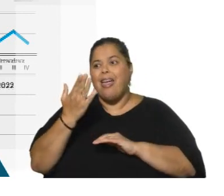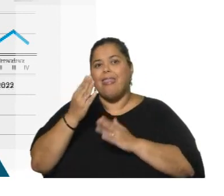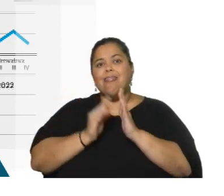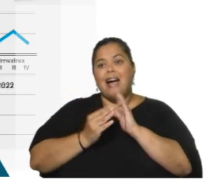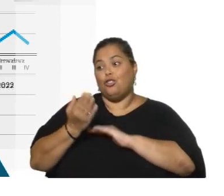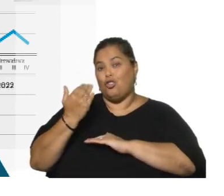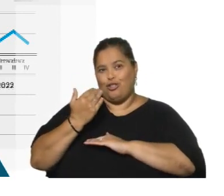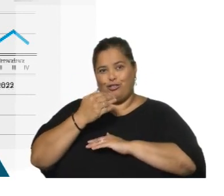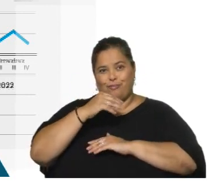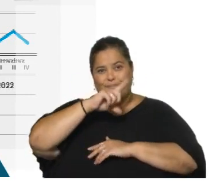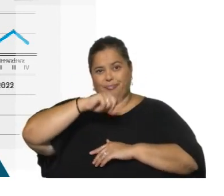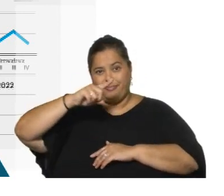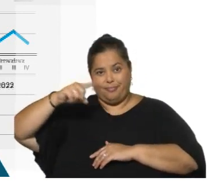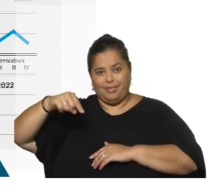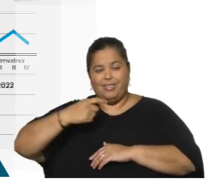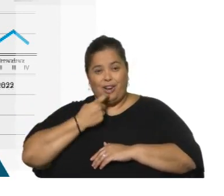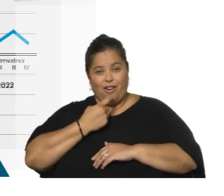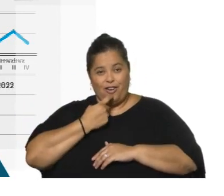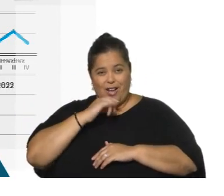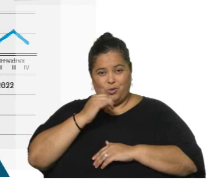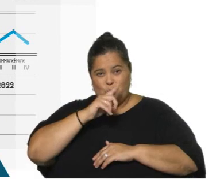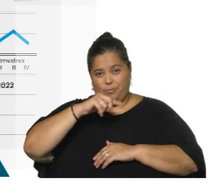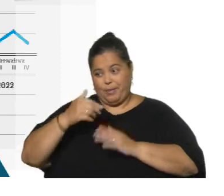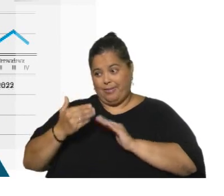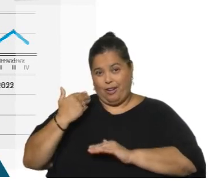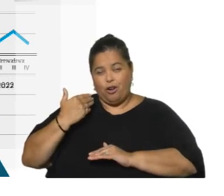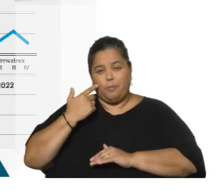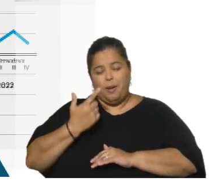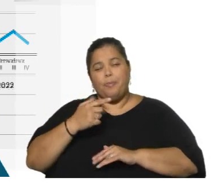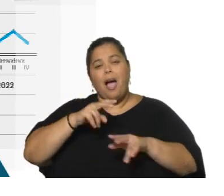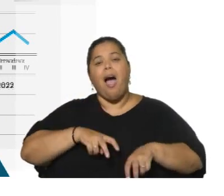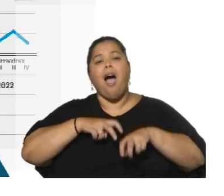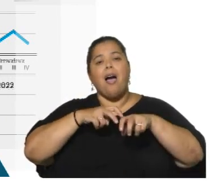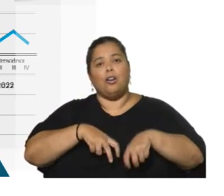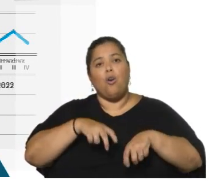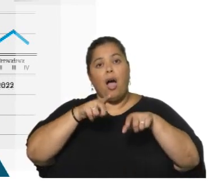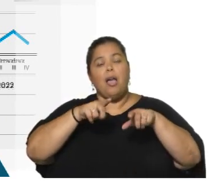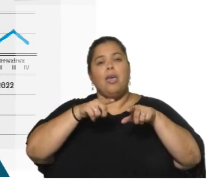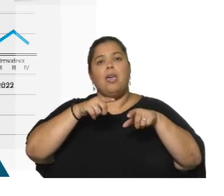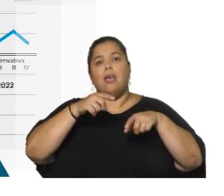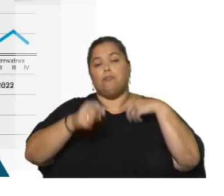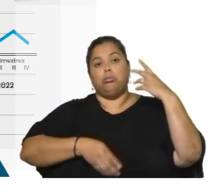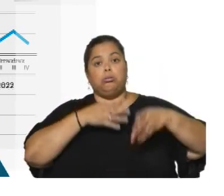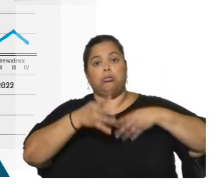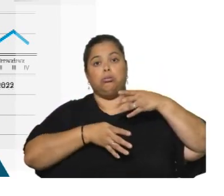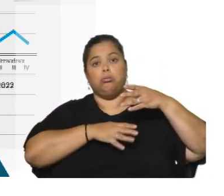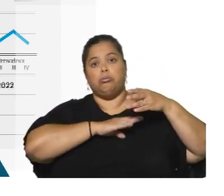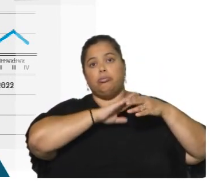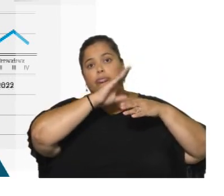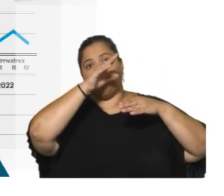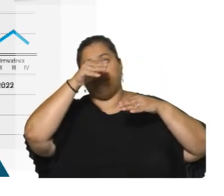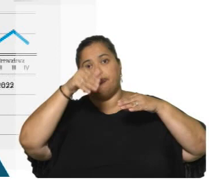fíjense en cada una de las gráficas, la primera, la del agro, cómo se enlentecen los motores de la economía hacia fin de año,